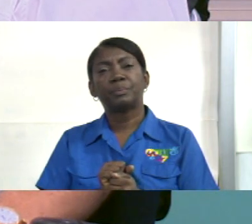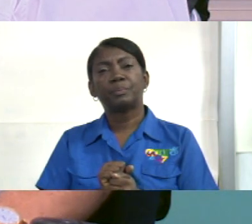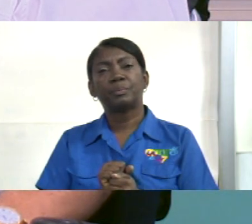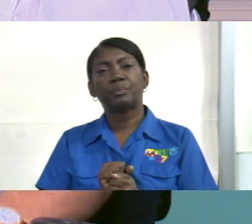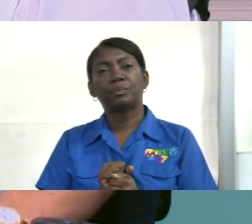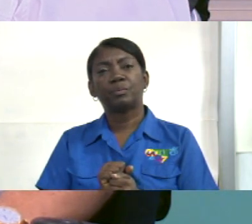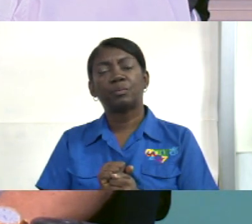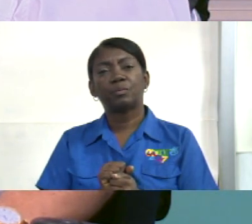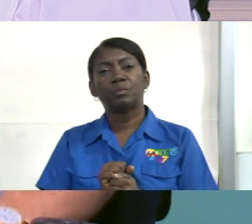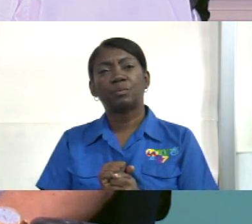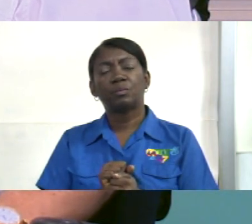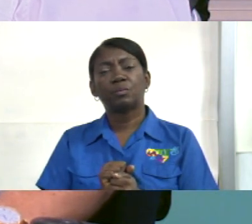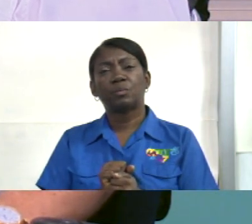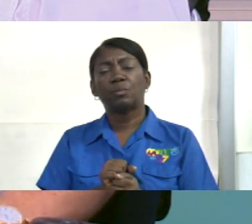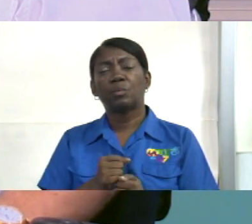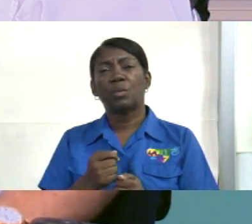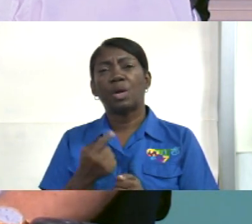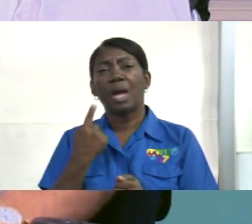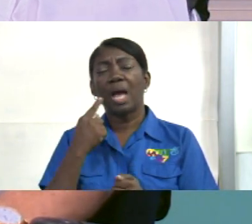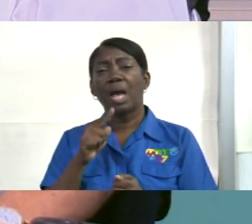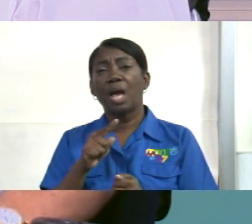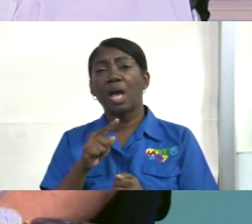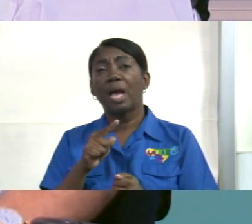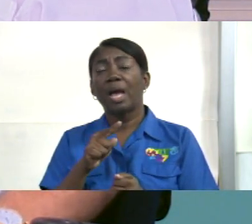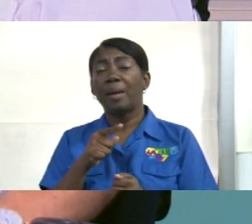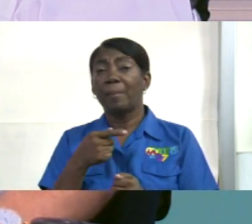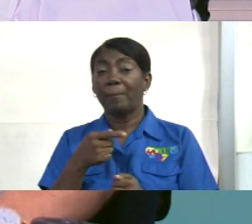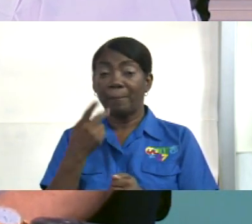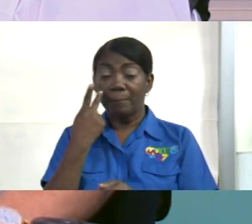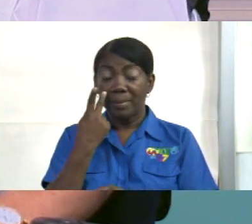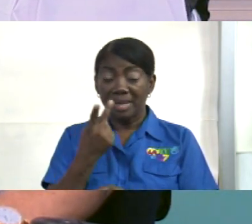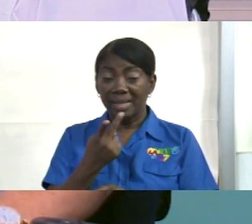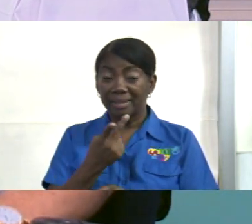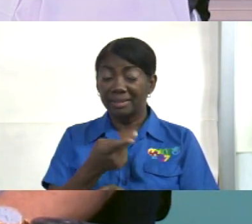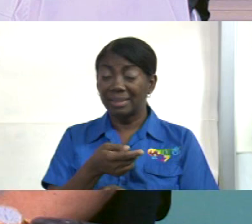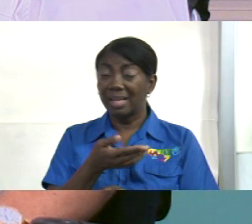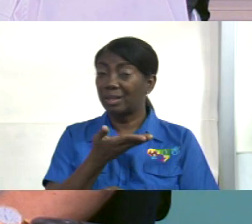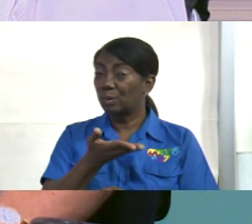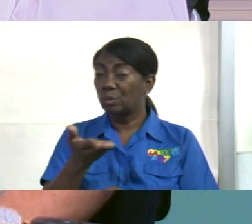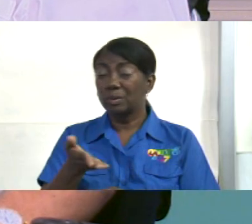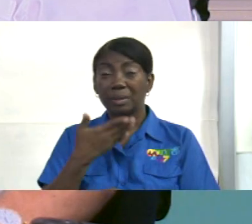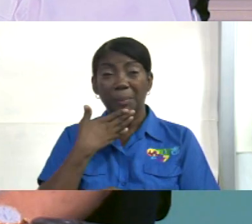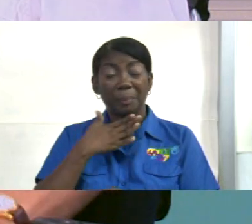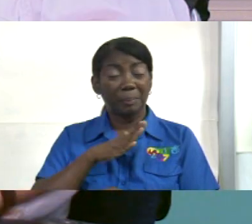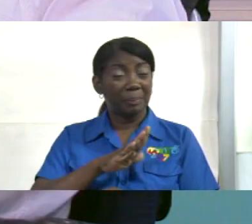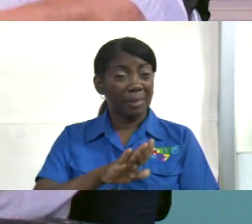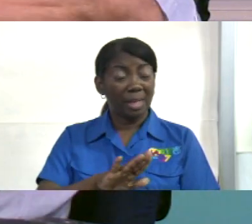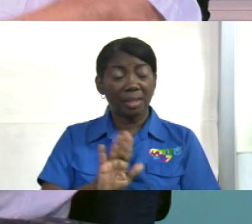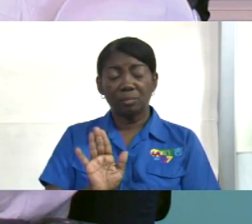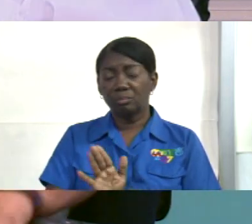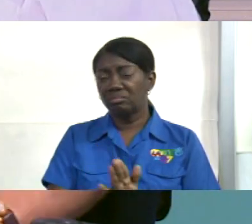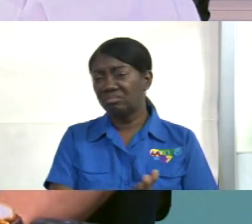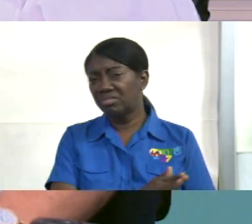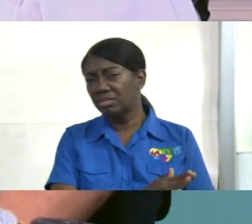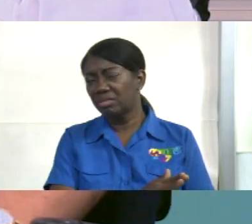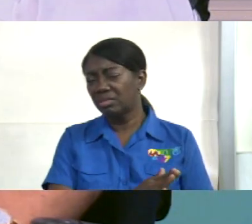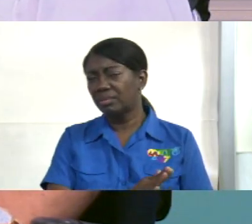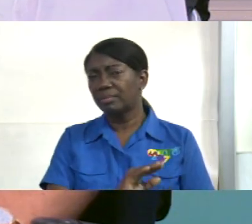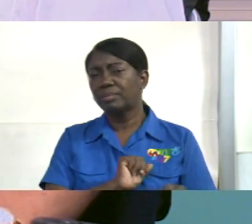actualizar los baños la cena y todo